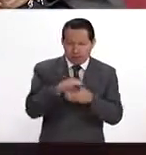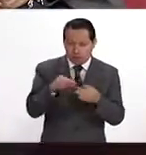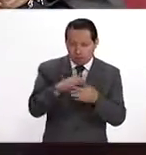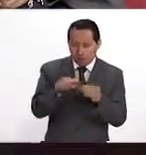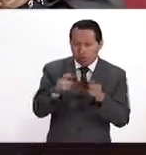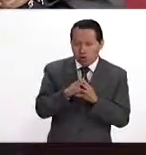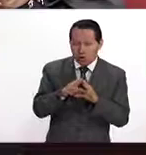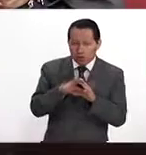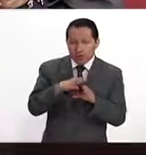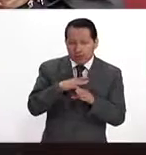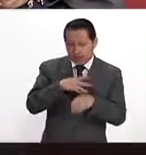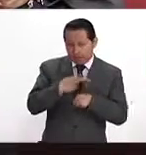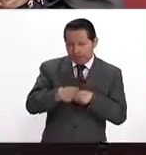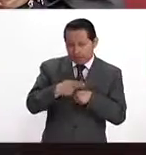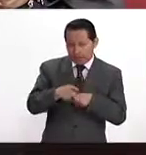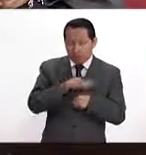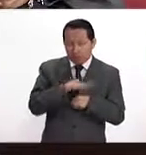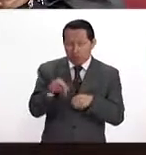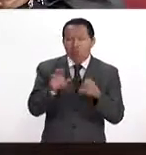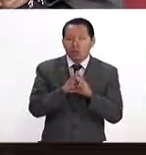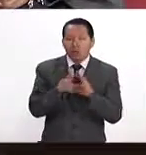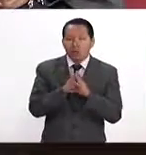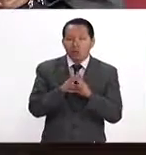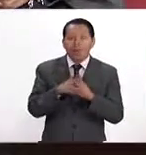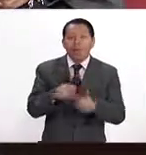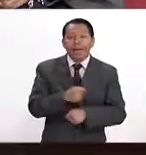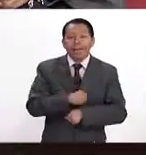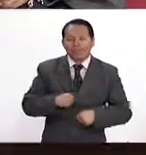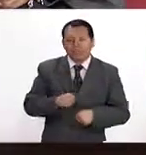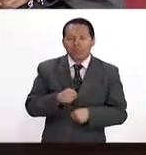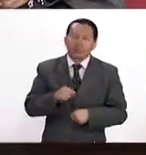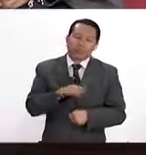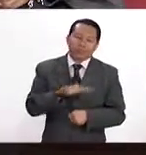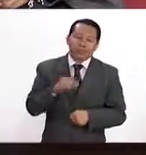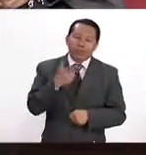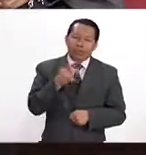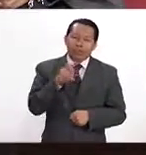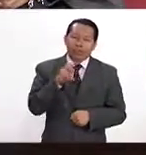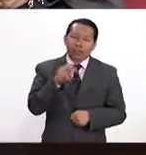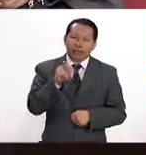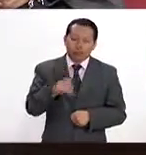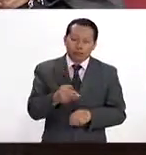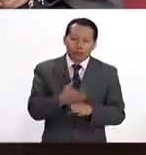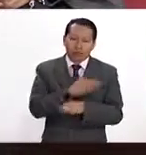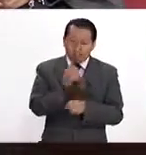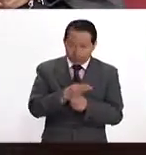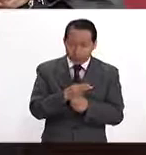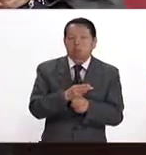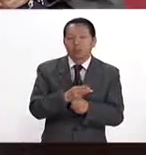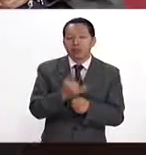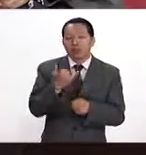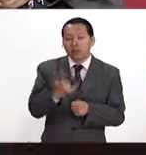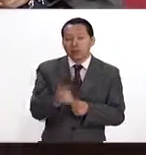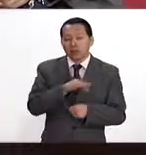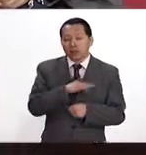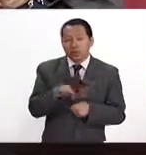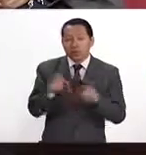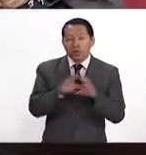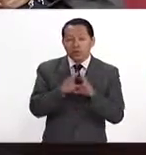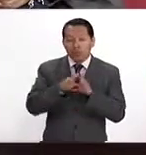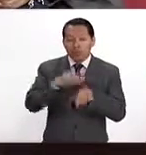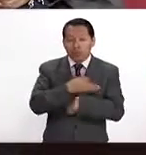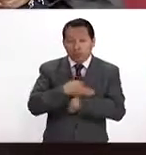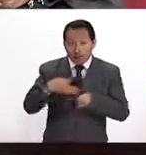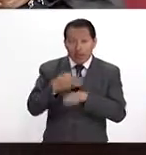asociando a factores de riesgo. Si estás incrementado de peso, vas a tener hipertensión de manera más temprana. Y también si tu